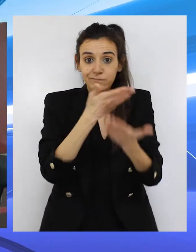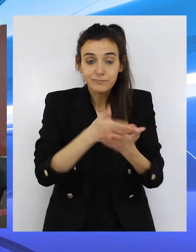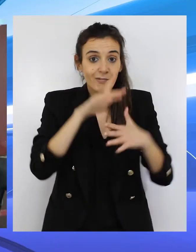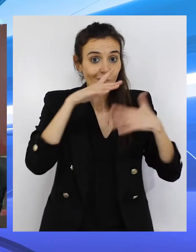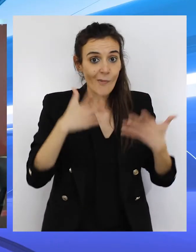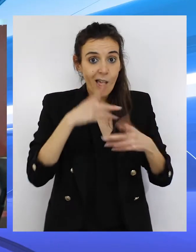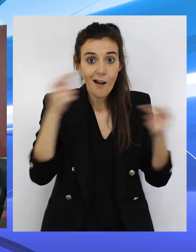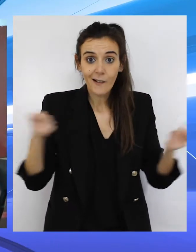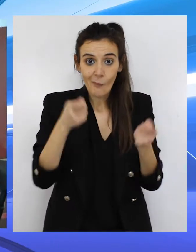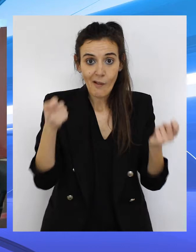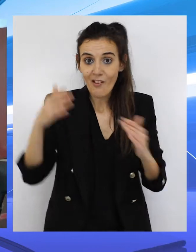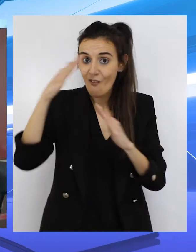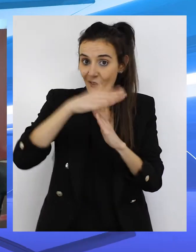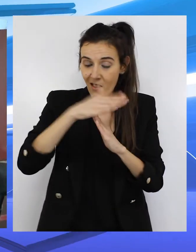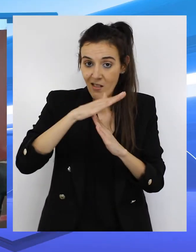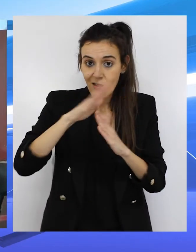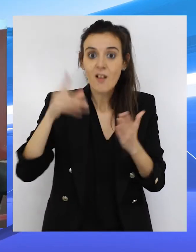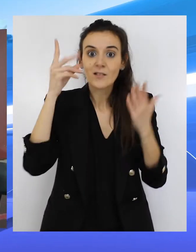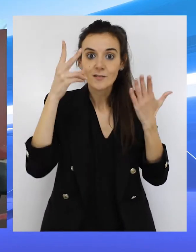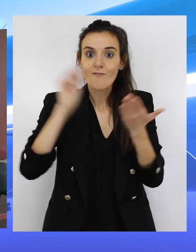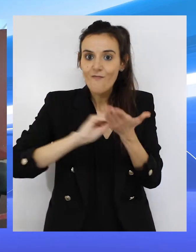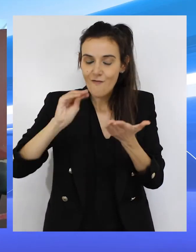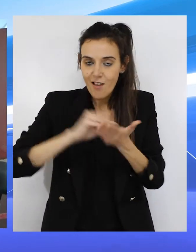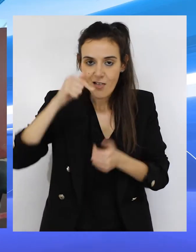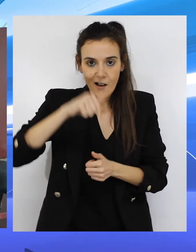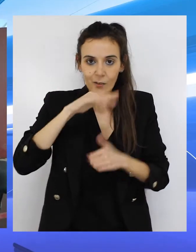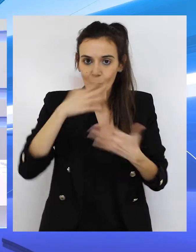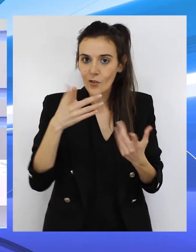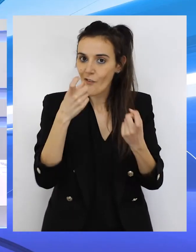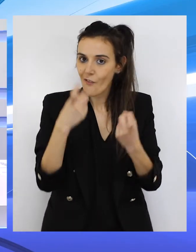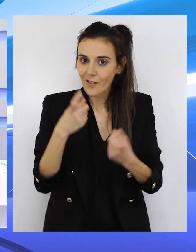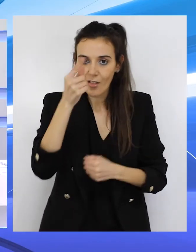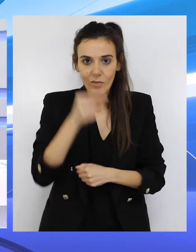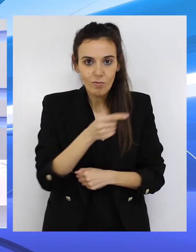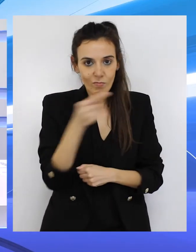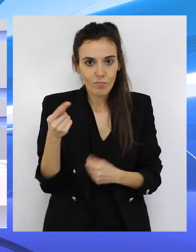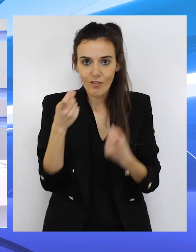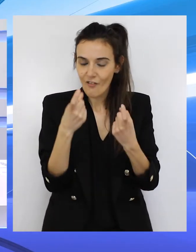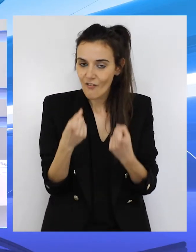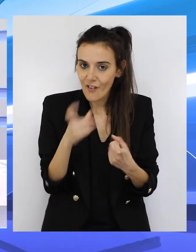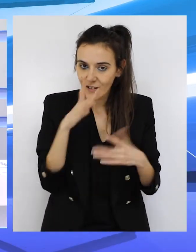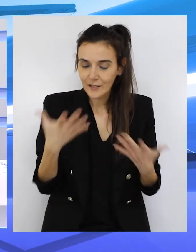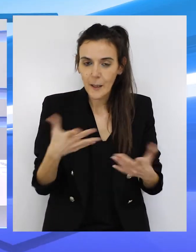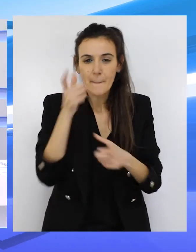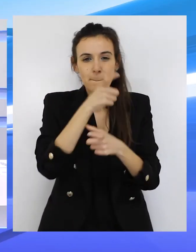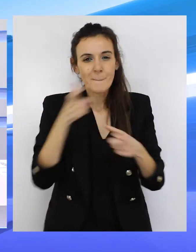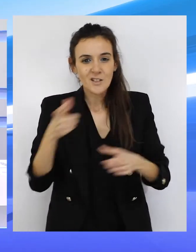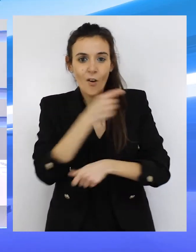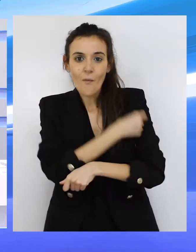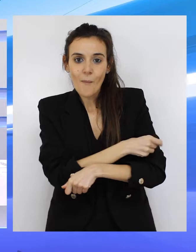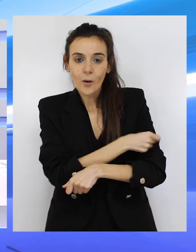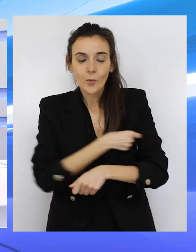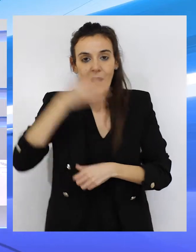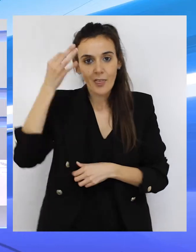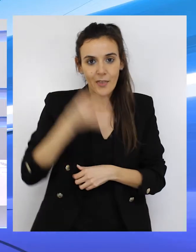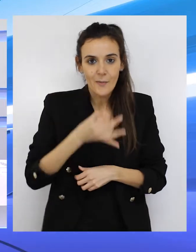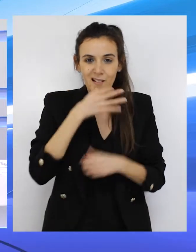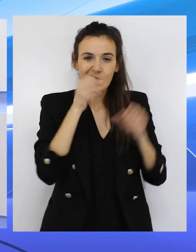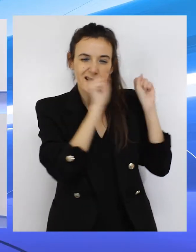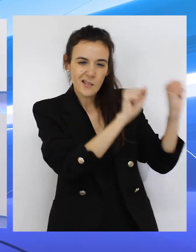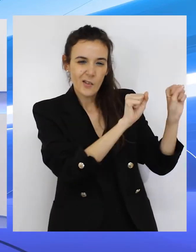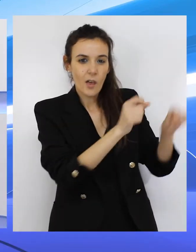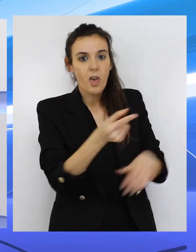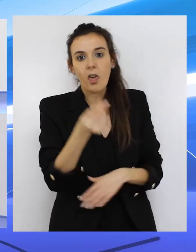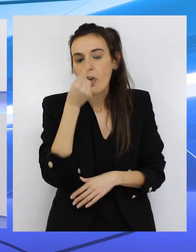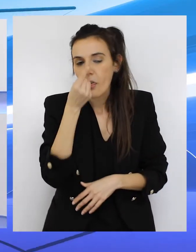que paralizar hasta en siete ocasiones en nuestra ciudad por falta de dosis. Las personas tienen ganas de vacunarse. Rechazos pocos. No hay